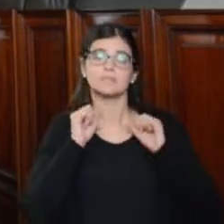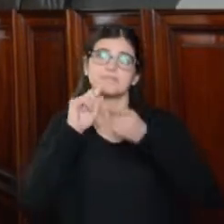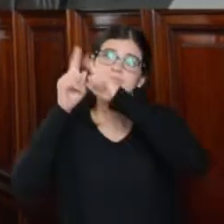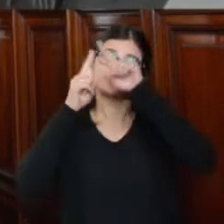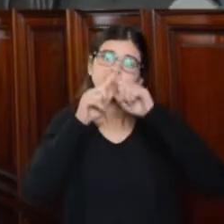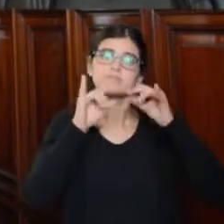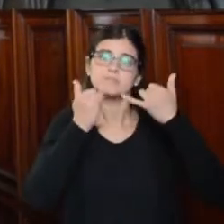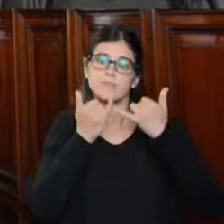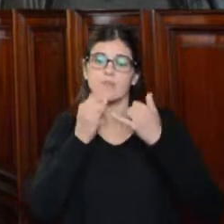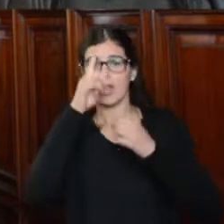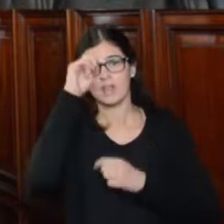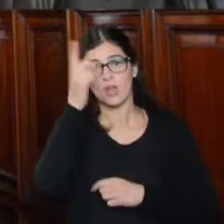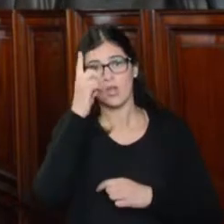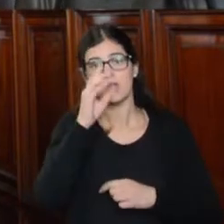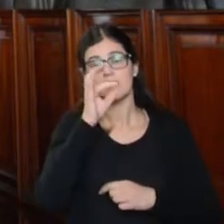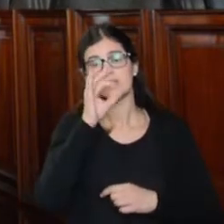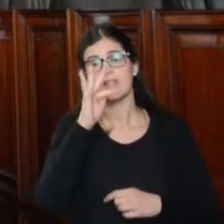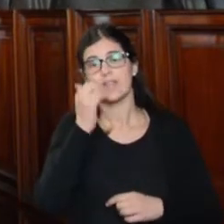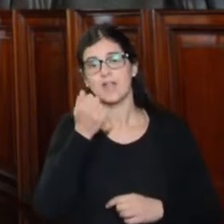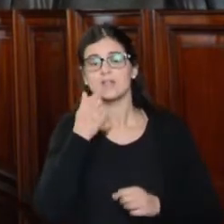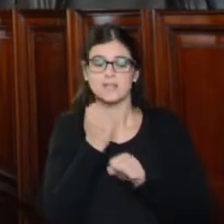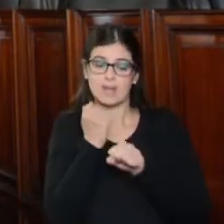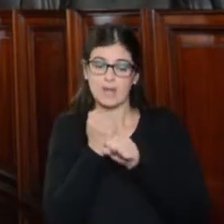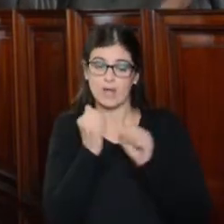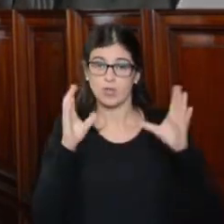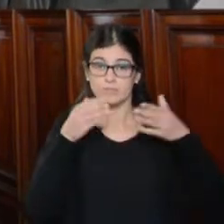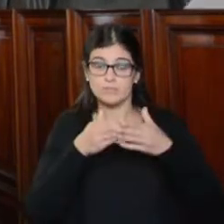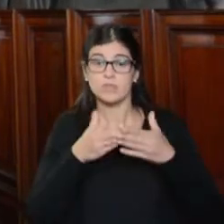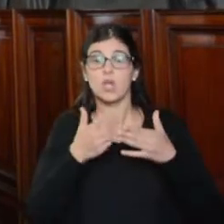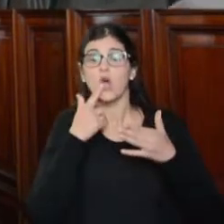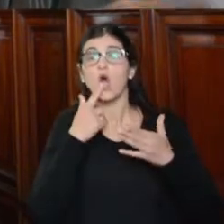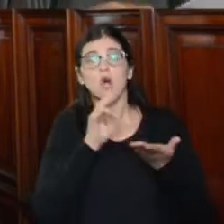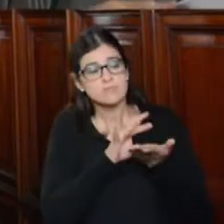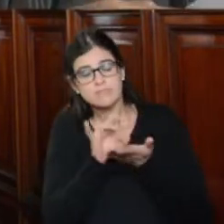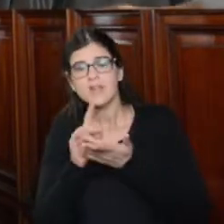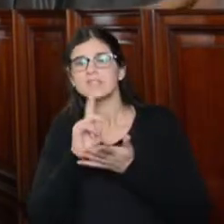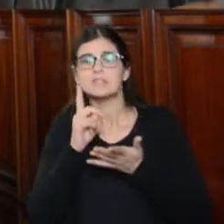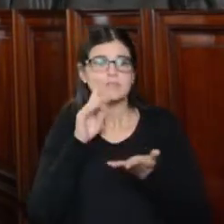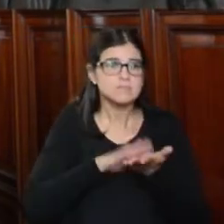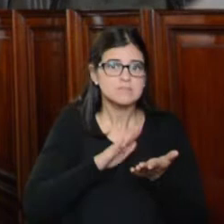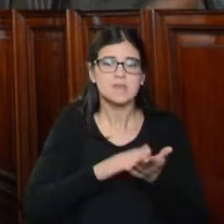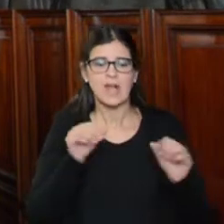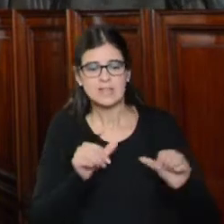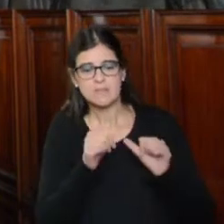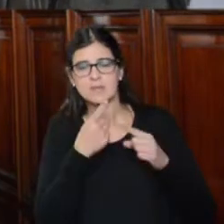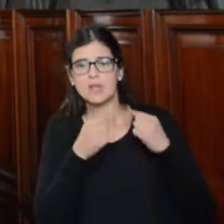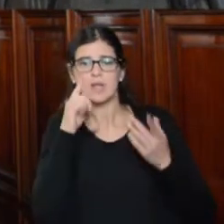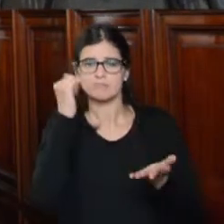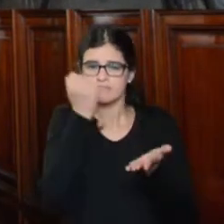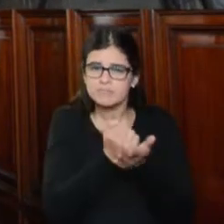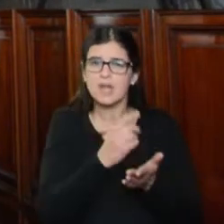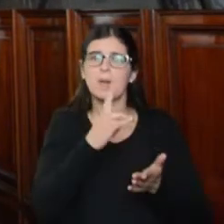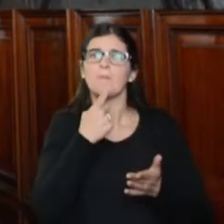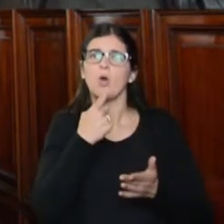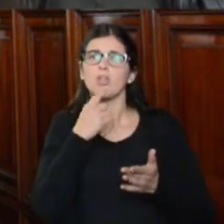Internacionales de la CTA de los Trabajadores. Los despidos injustificados de referentes y activistas, la estigmatización política